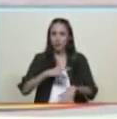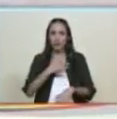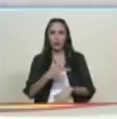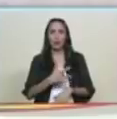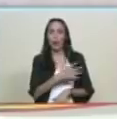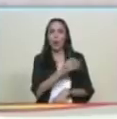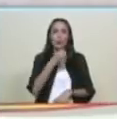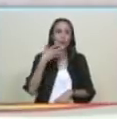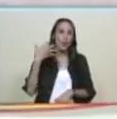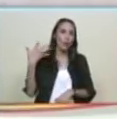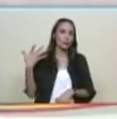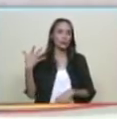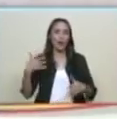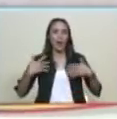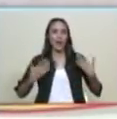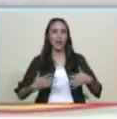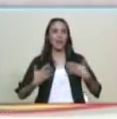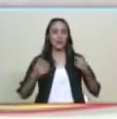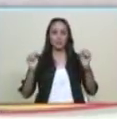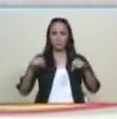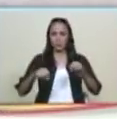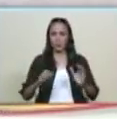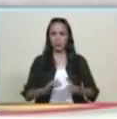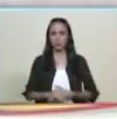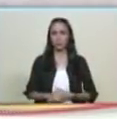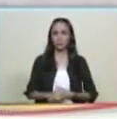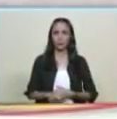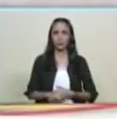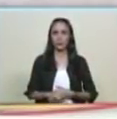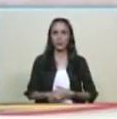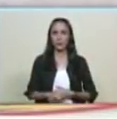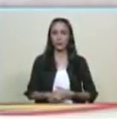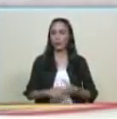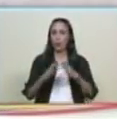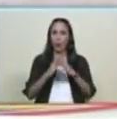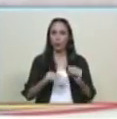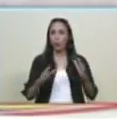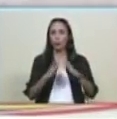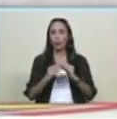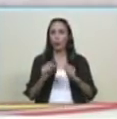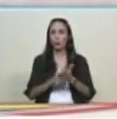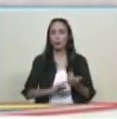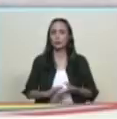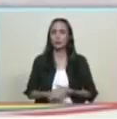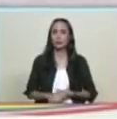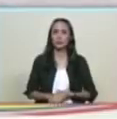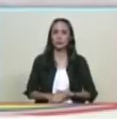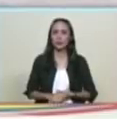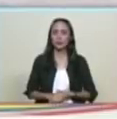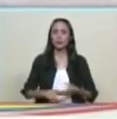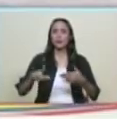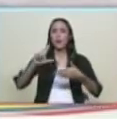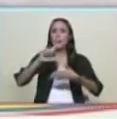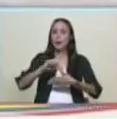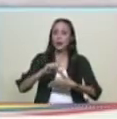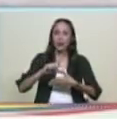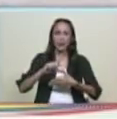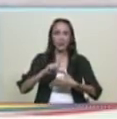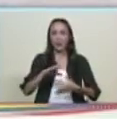orgulloso de ser suramericano de ser caribeño de ser latinoamericano